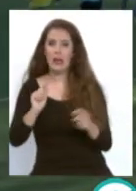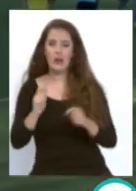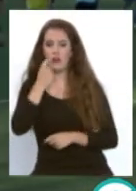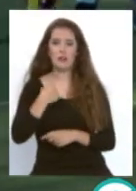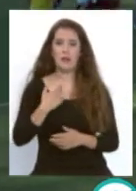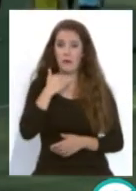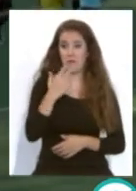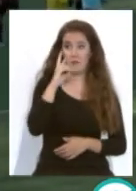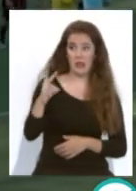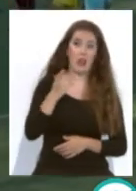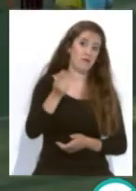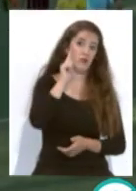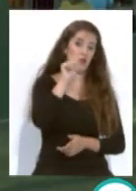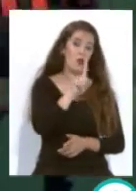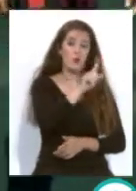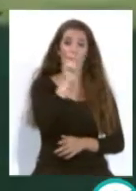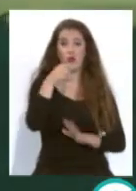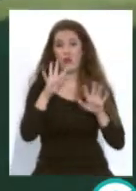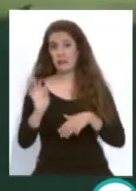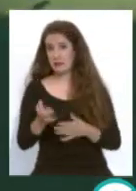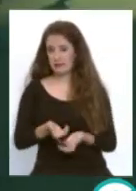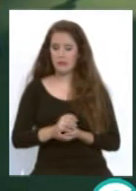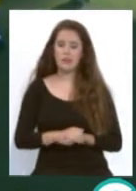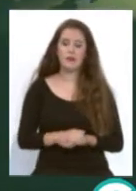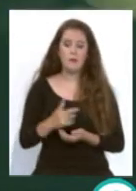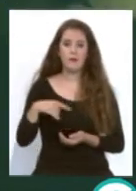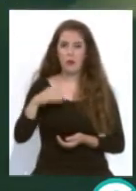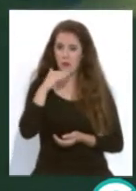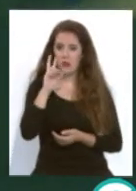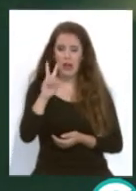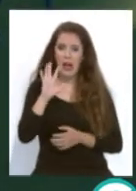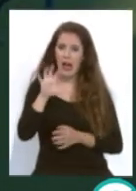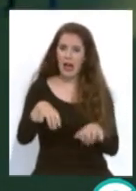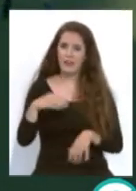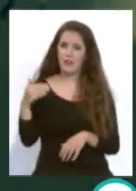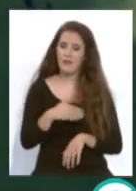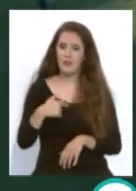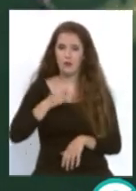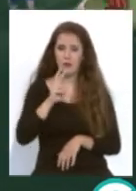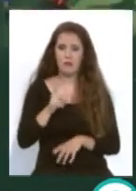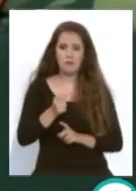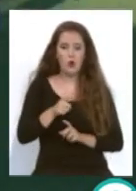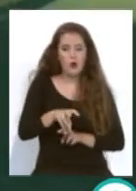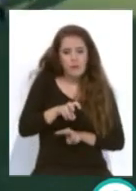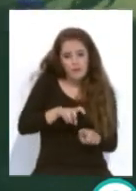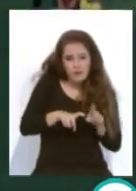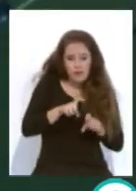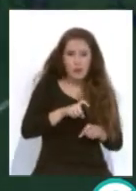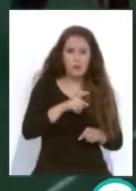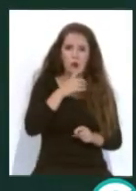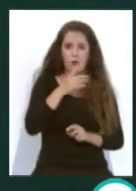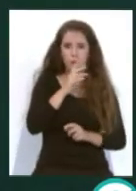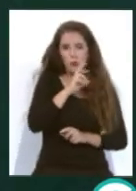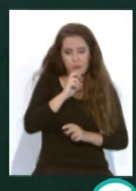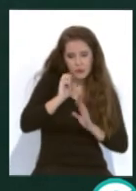setenta en un par de rechaces ya el Cádive yo incluso creo que le vi que dio como un pasito atrás o estaba demasiado conservador en el